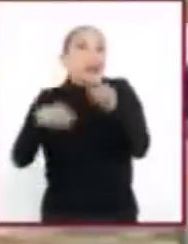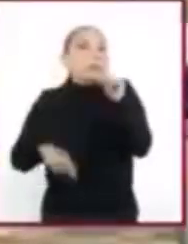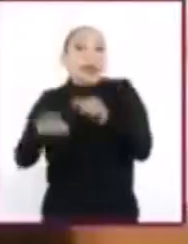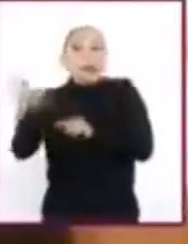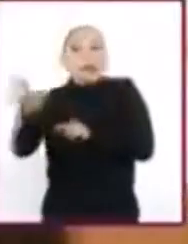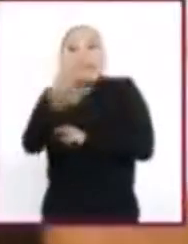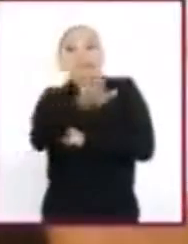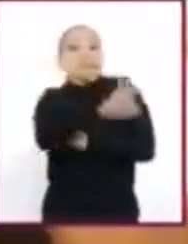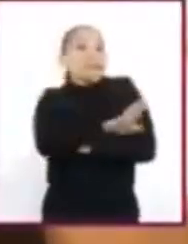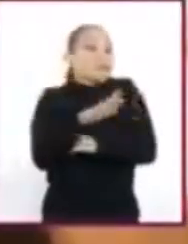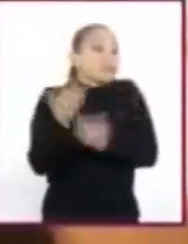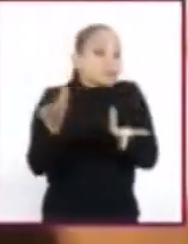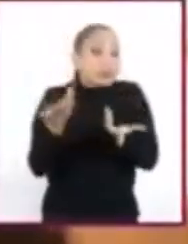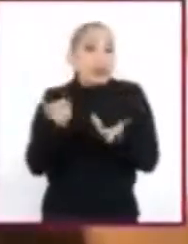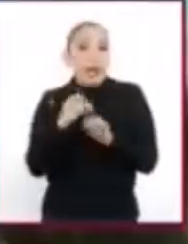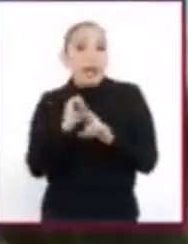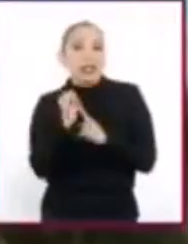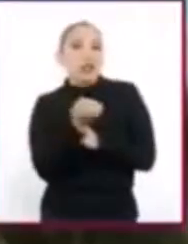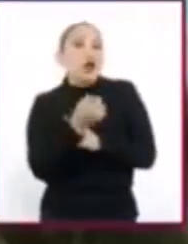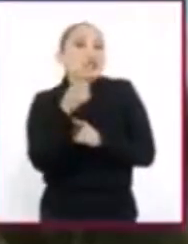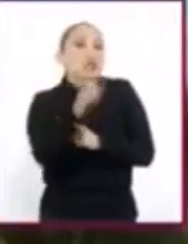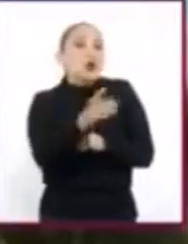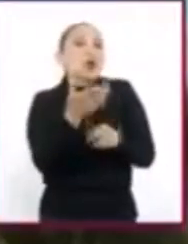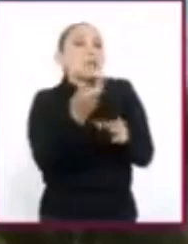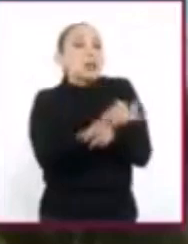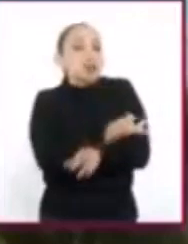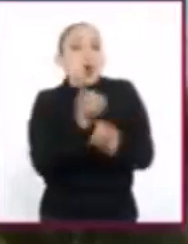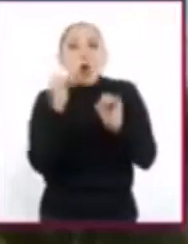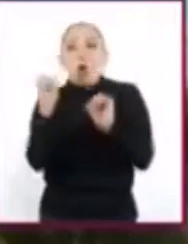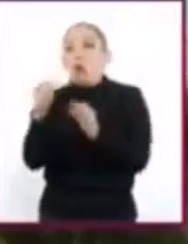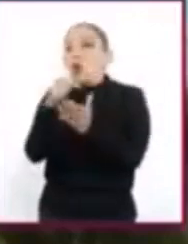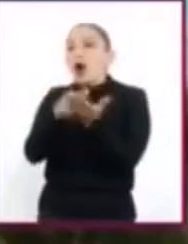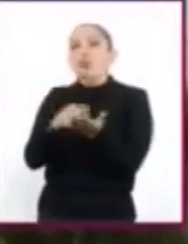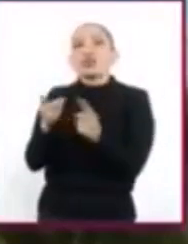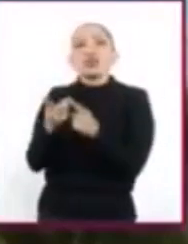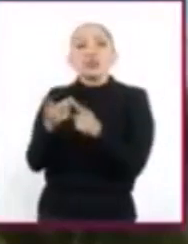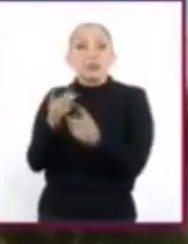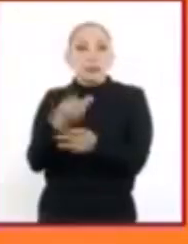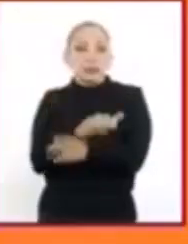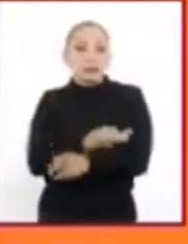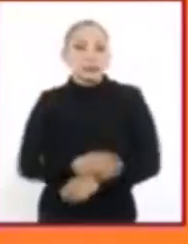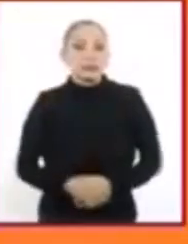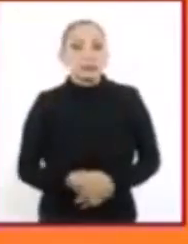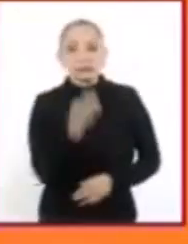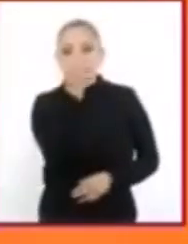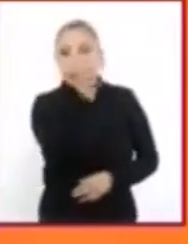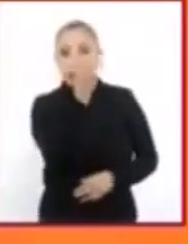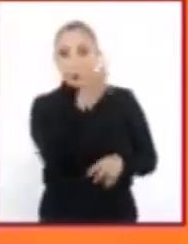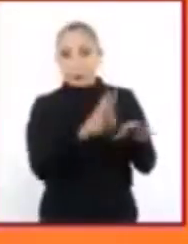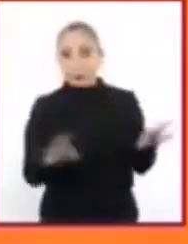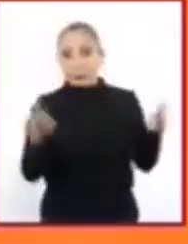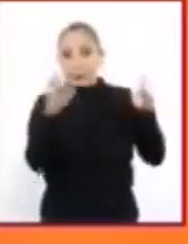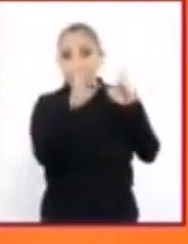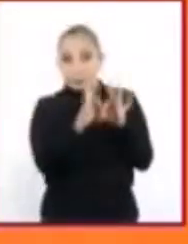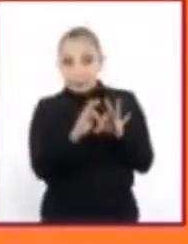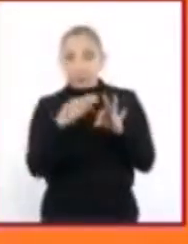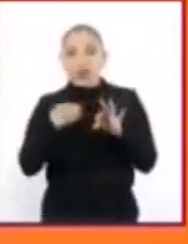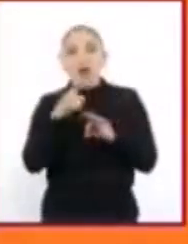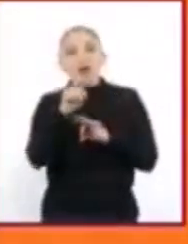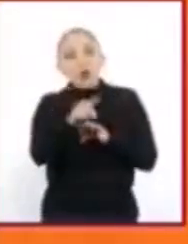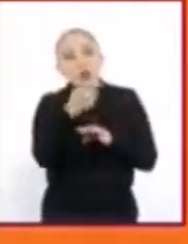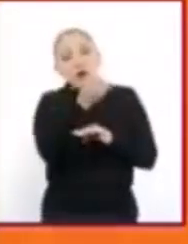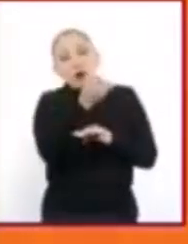en gran medida de la situación particular o escenario en que suceden. Por ello, es importante consolidar la